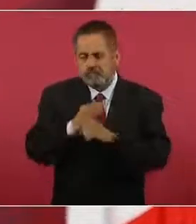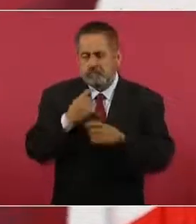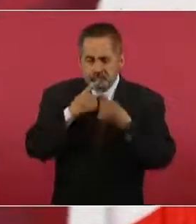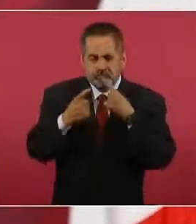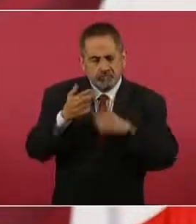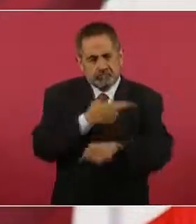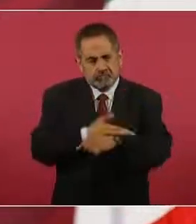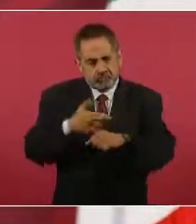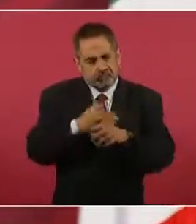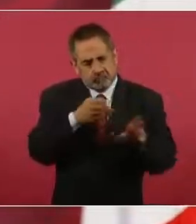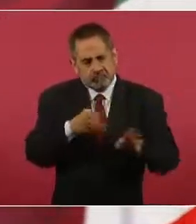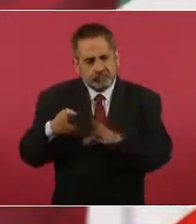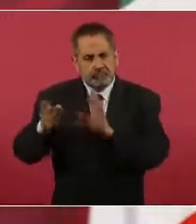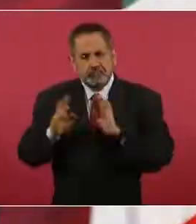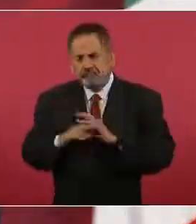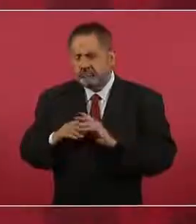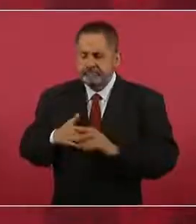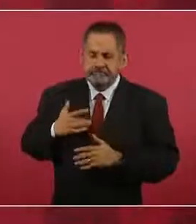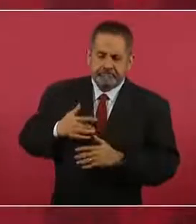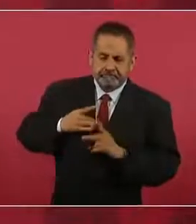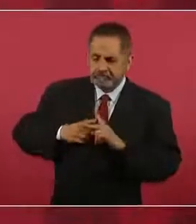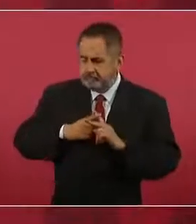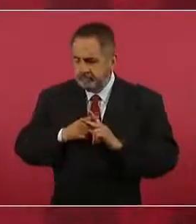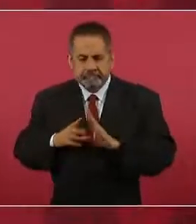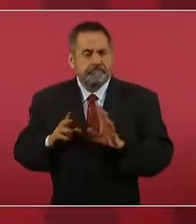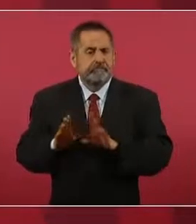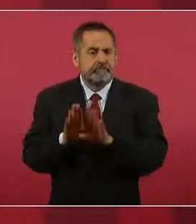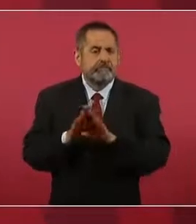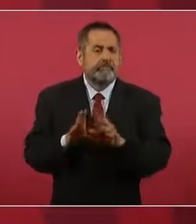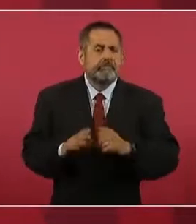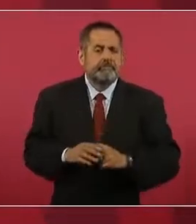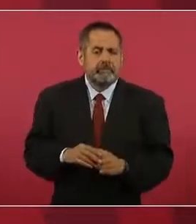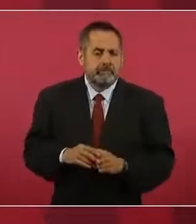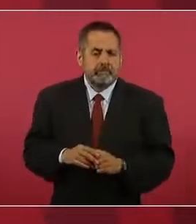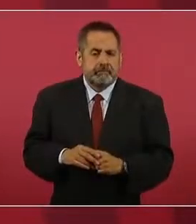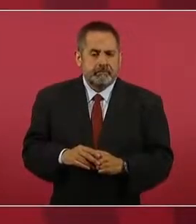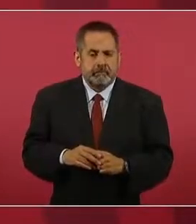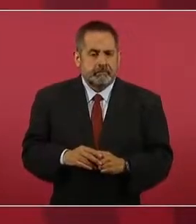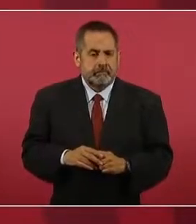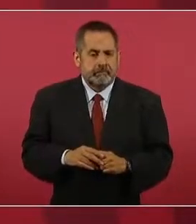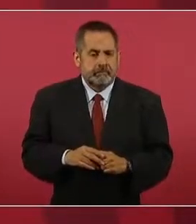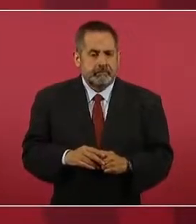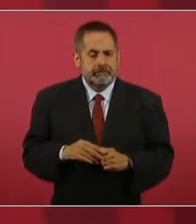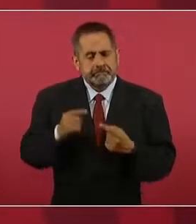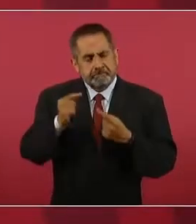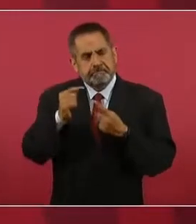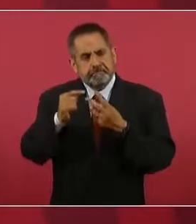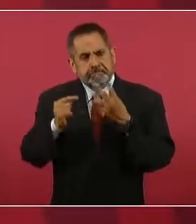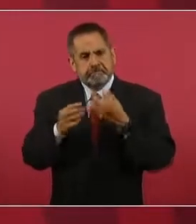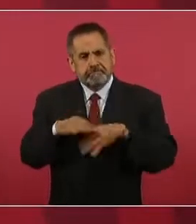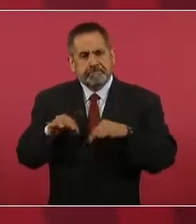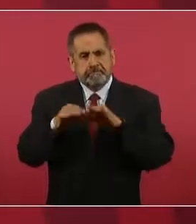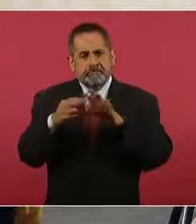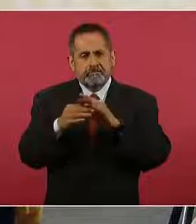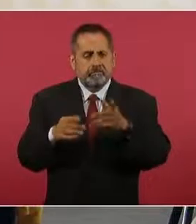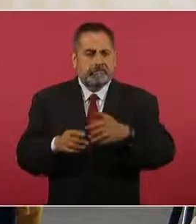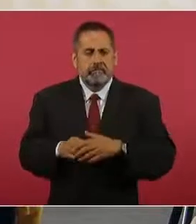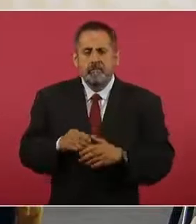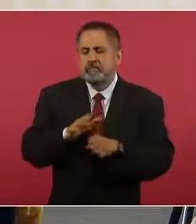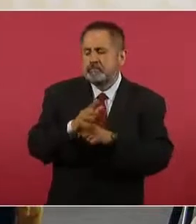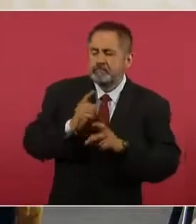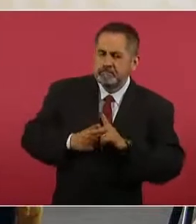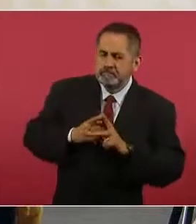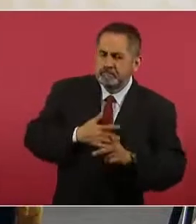valorando una serie de… ¿Qué factores se está